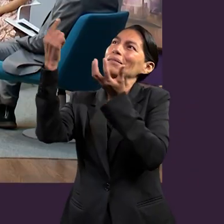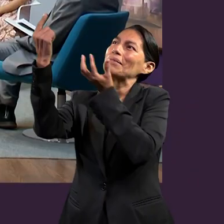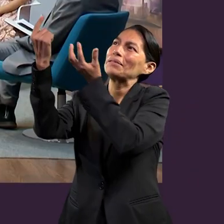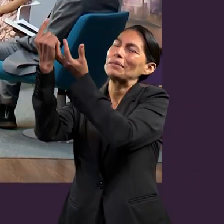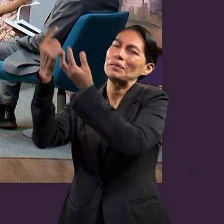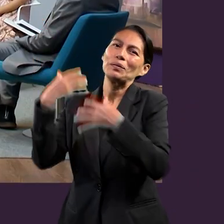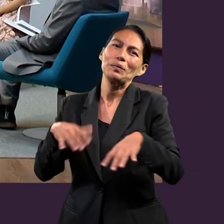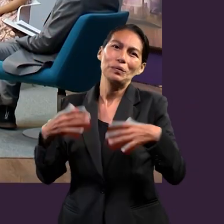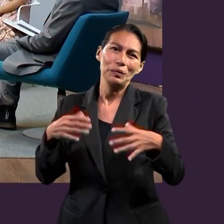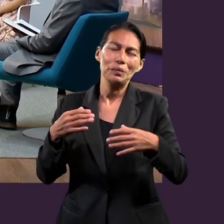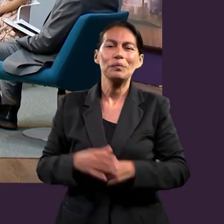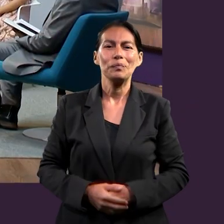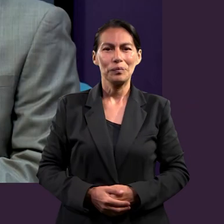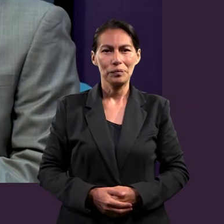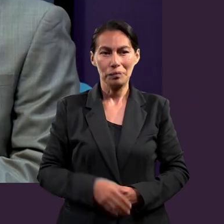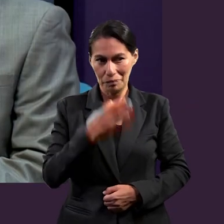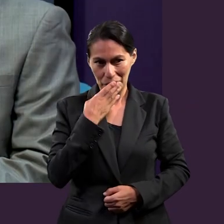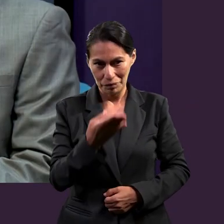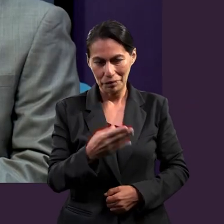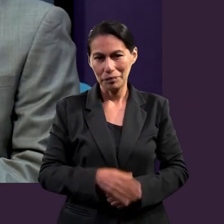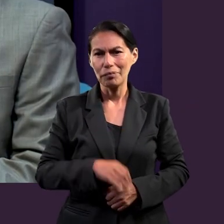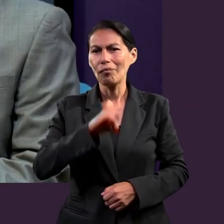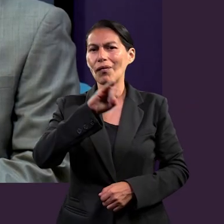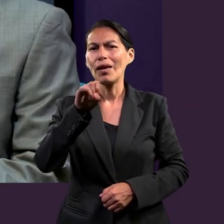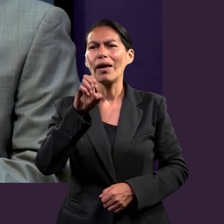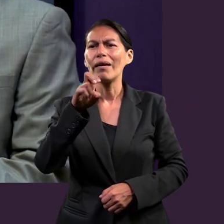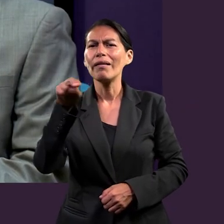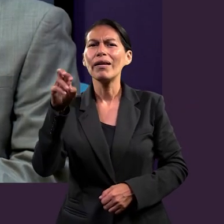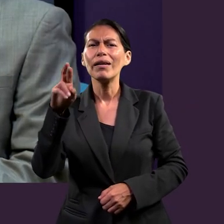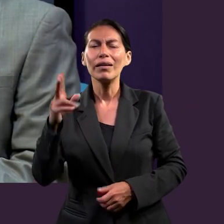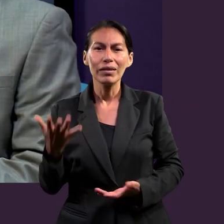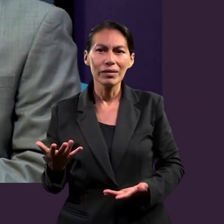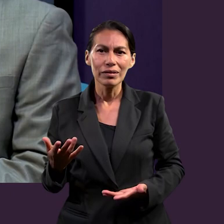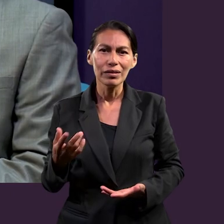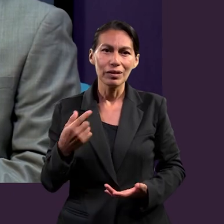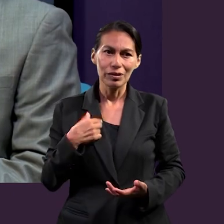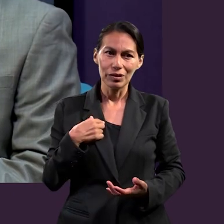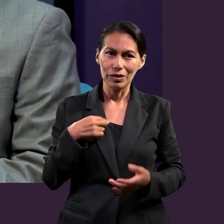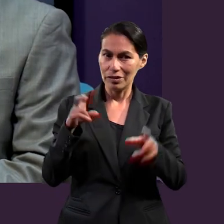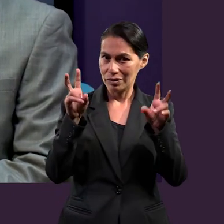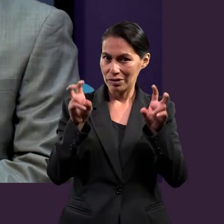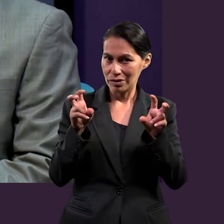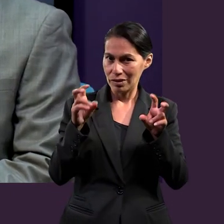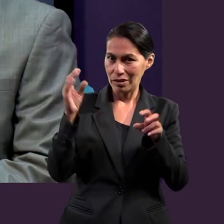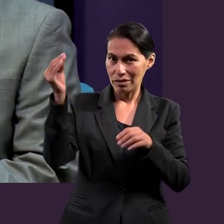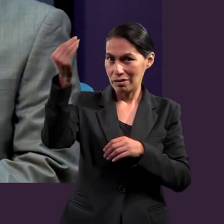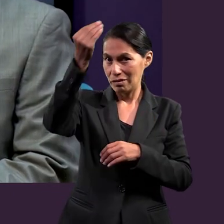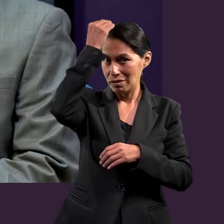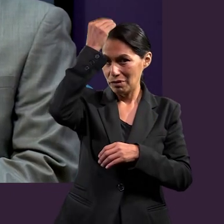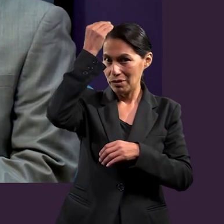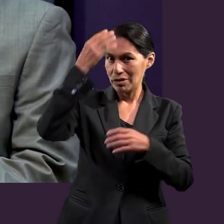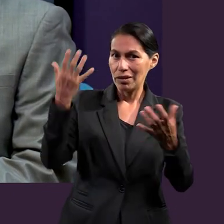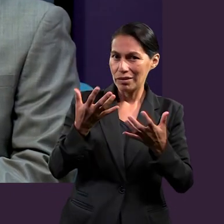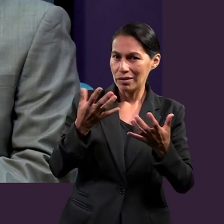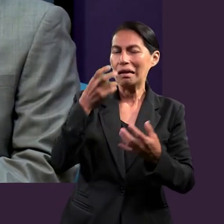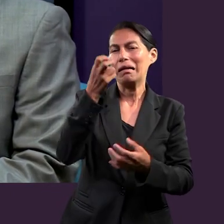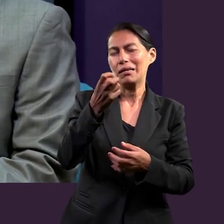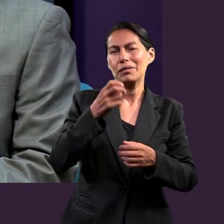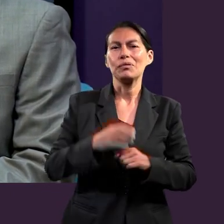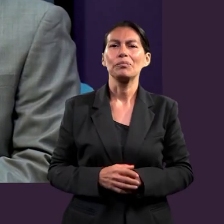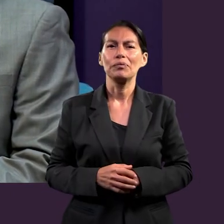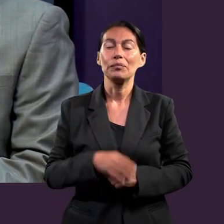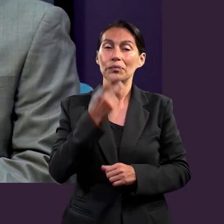Muy bien. ¿Yener? Pues, yo me quedo con el título de la lección Anden Como Sabios porque